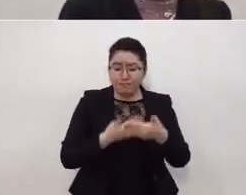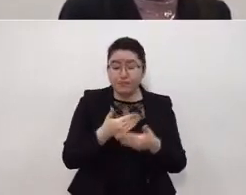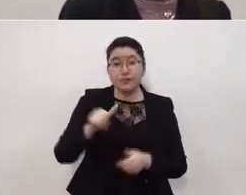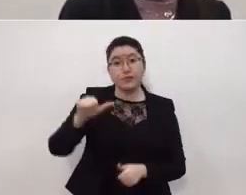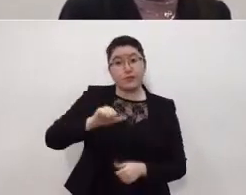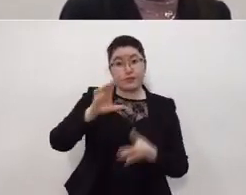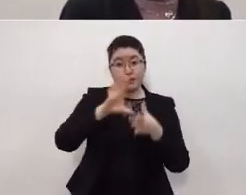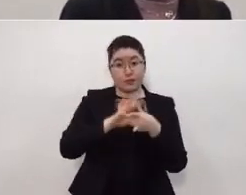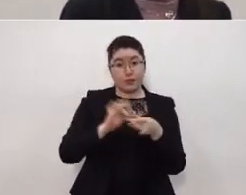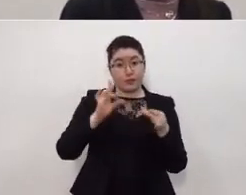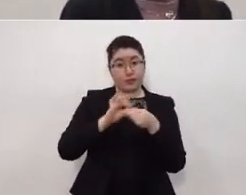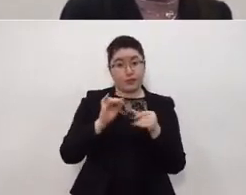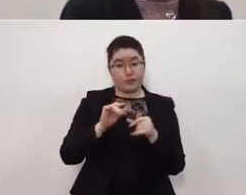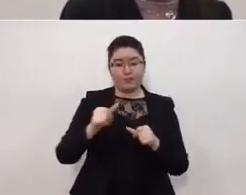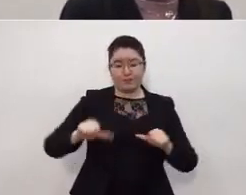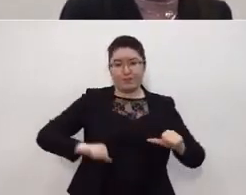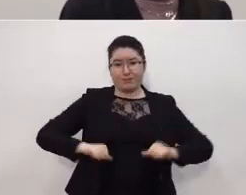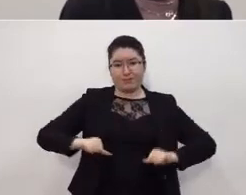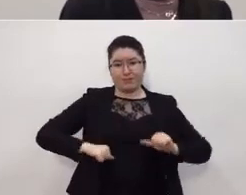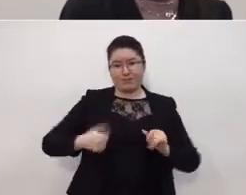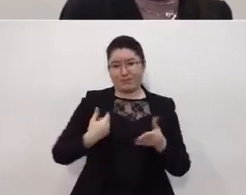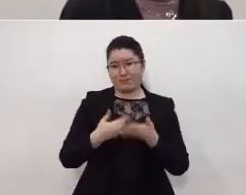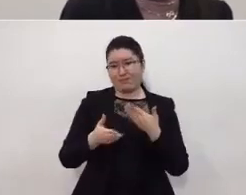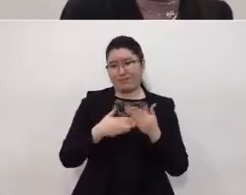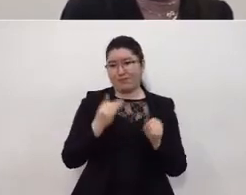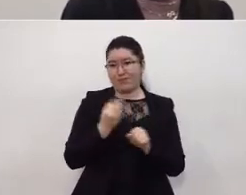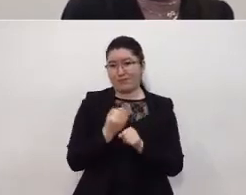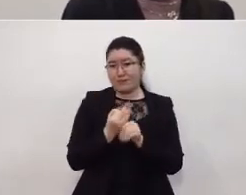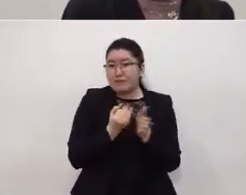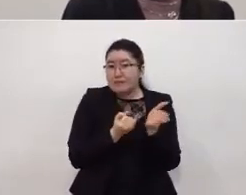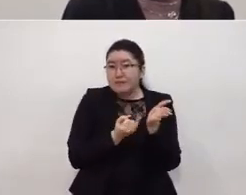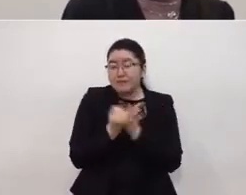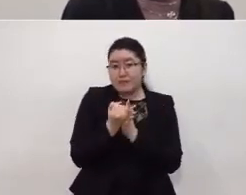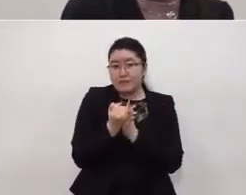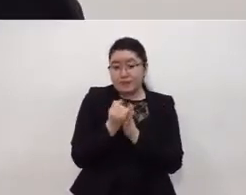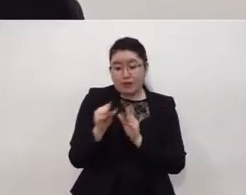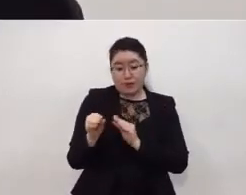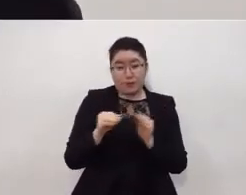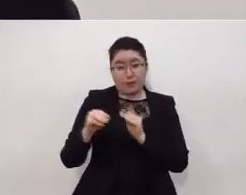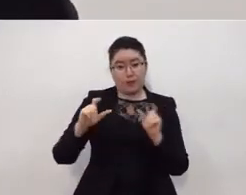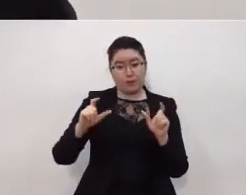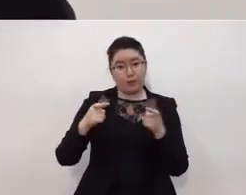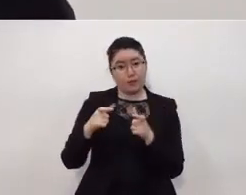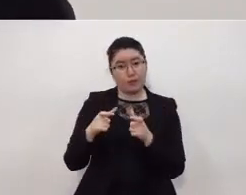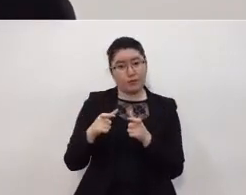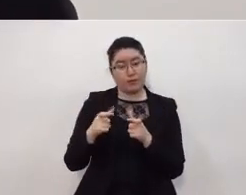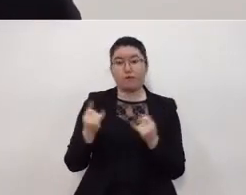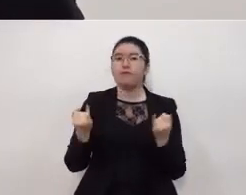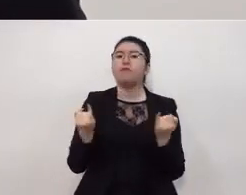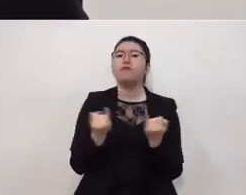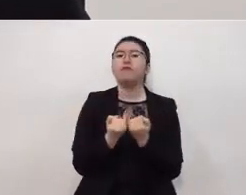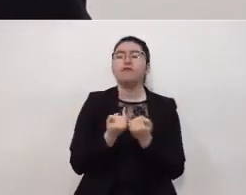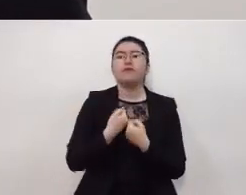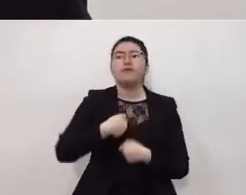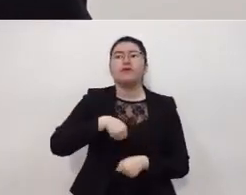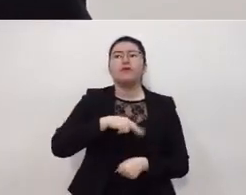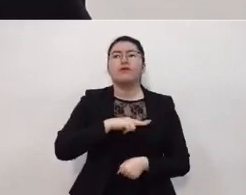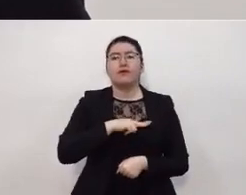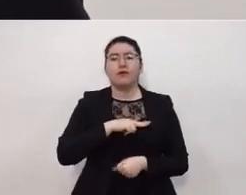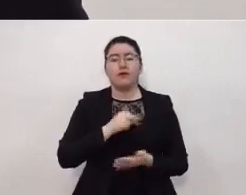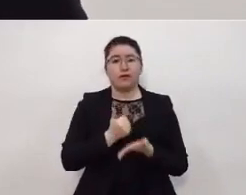compartir que además de estas acciones que se están tomando para disminuir la movilidad estamos fortaleciendo